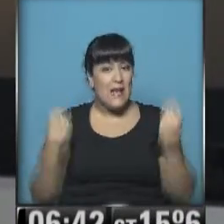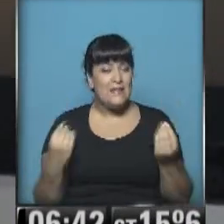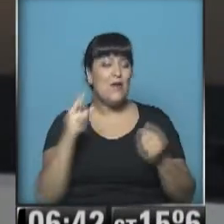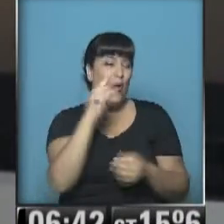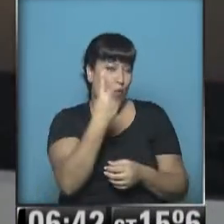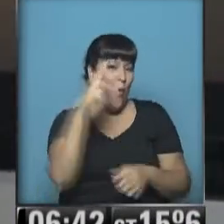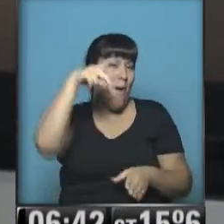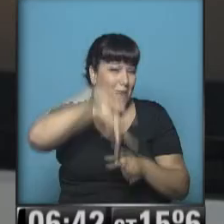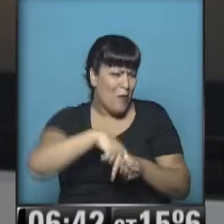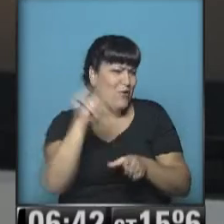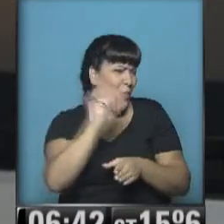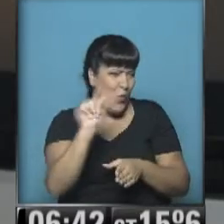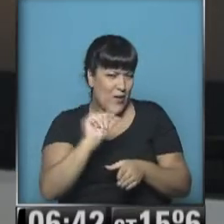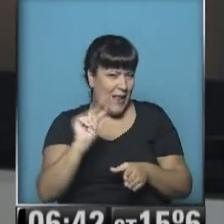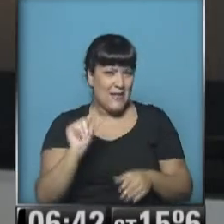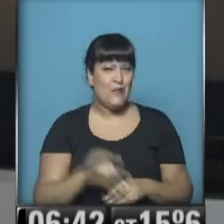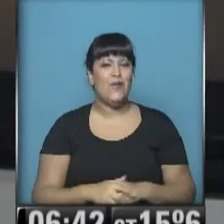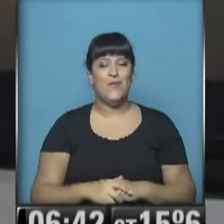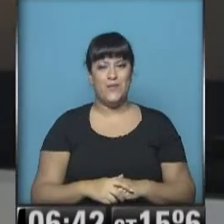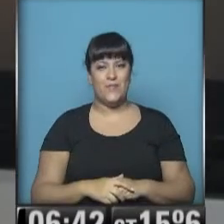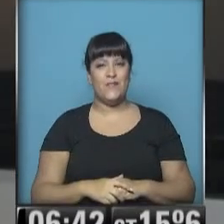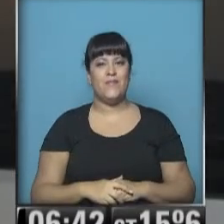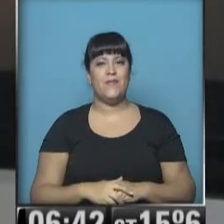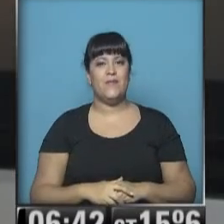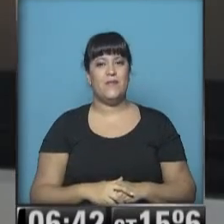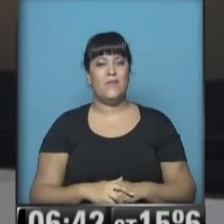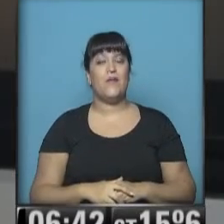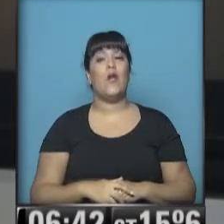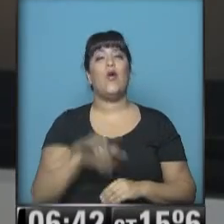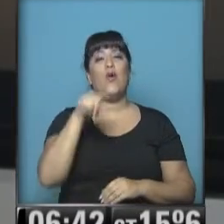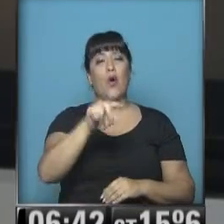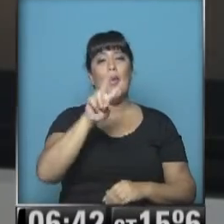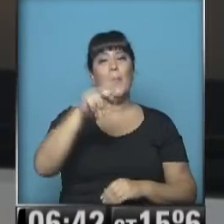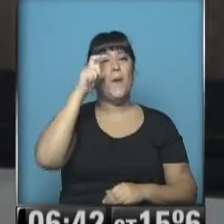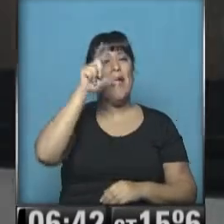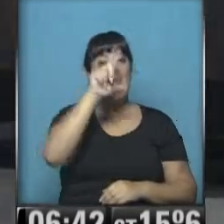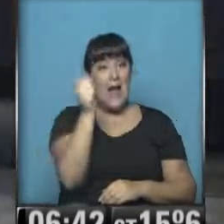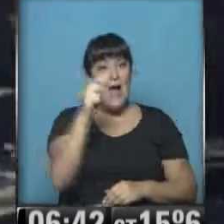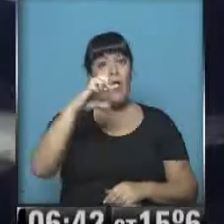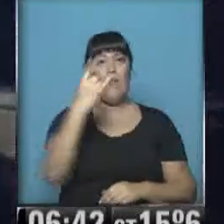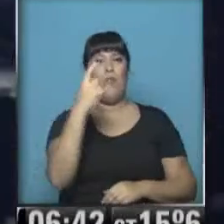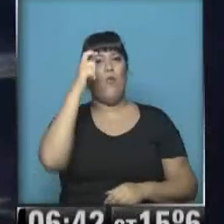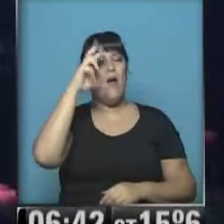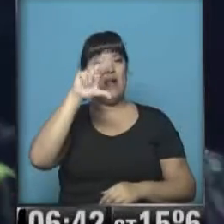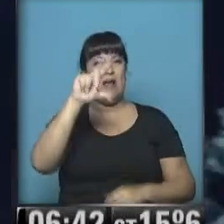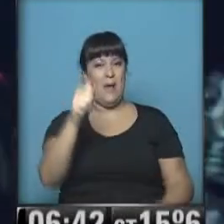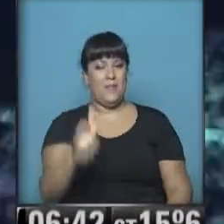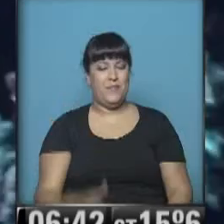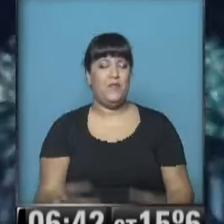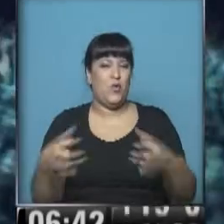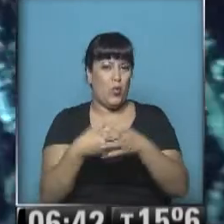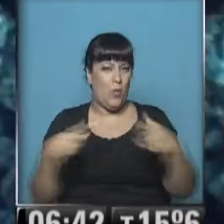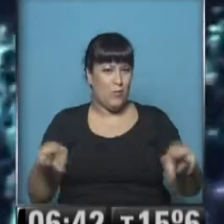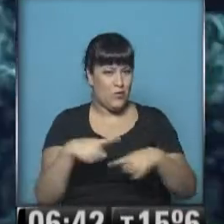a hacer una pausa de unos minutitos chiquititos. Nada más. Con Bela Puerca. A ver. Y aunque sea